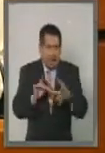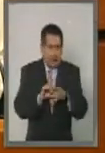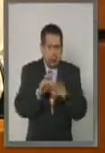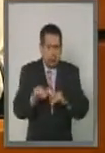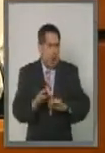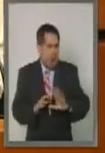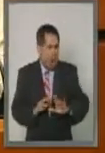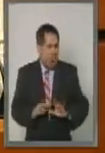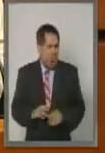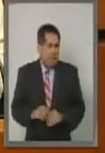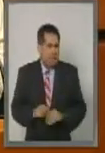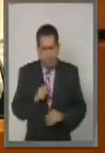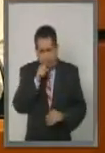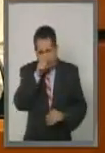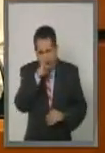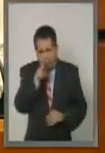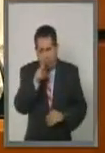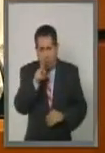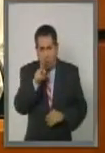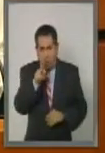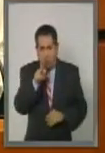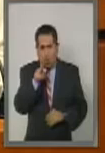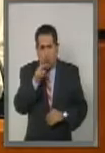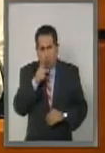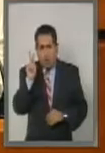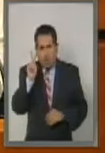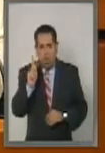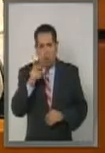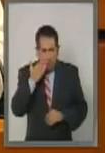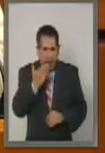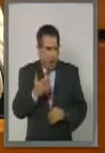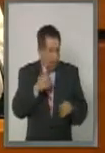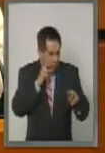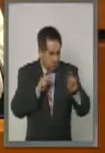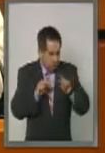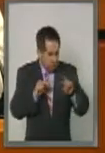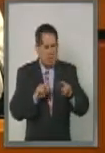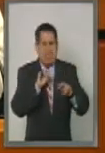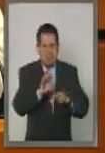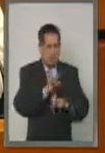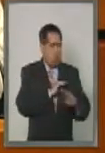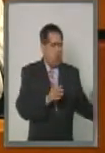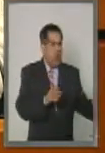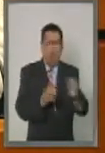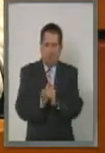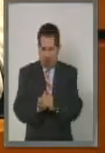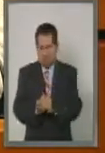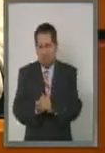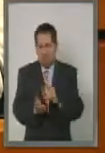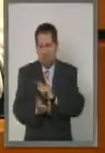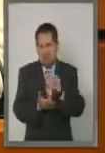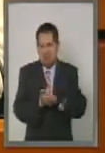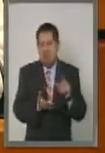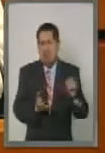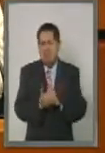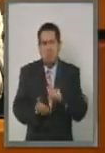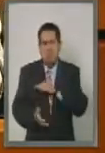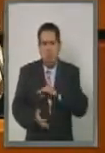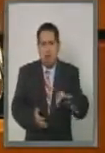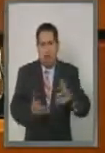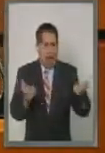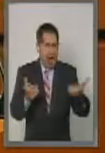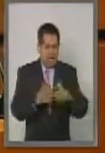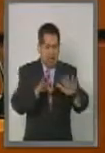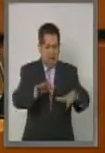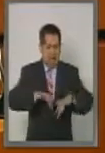Sin embargo, encontramos la forma legal para poderla integrar en la ley y para poder establecer una